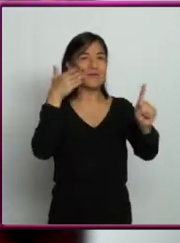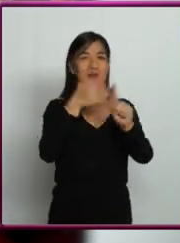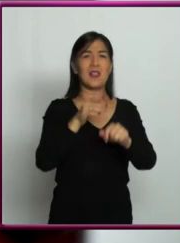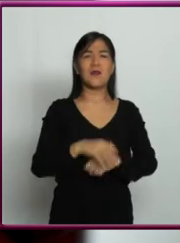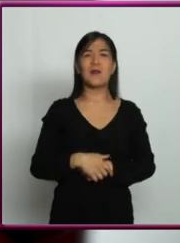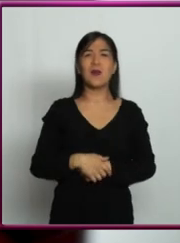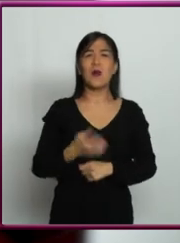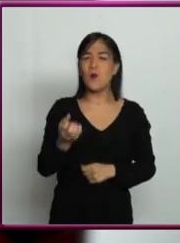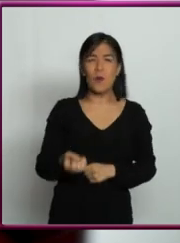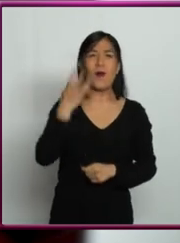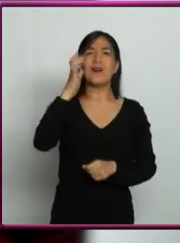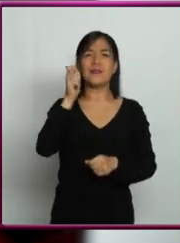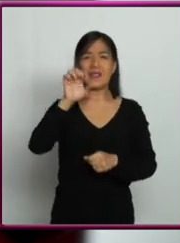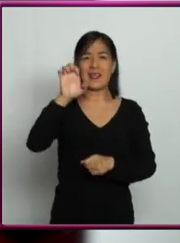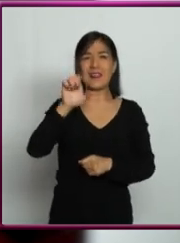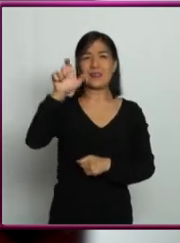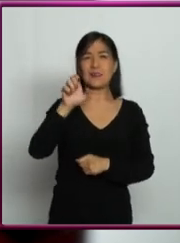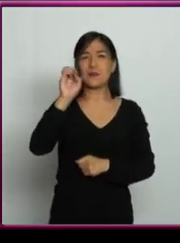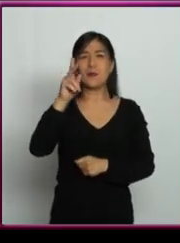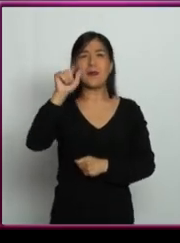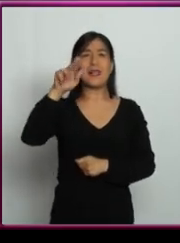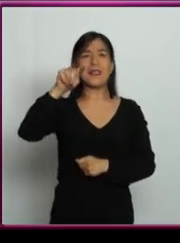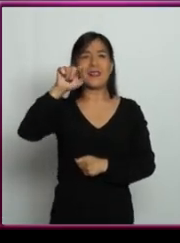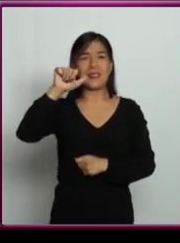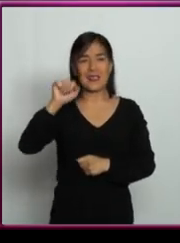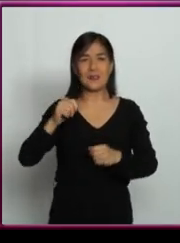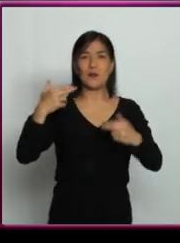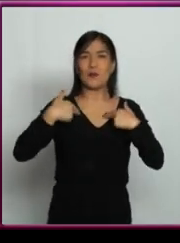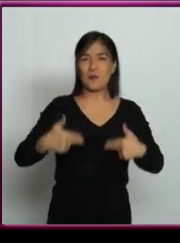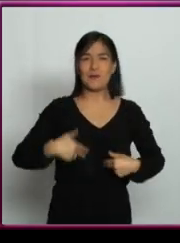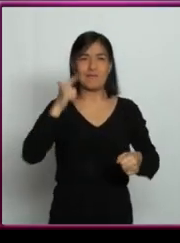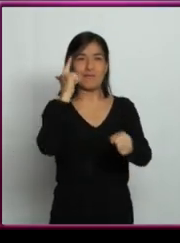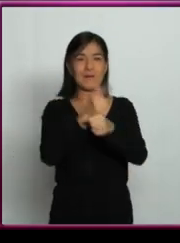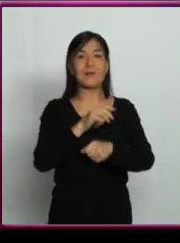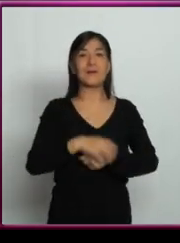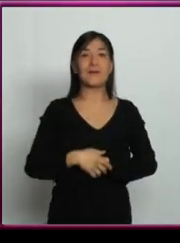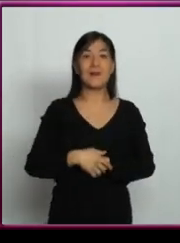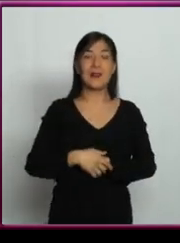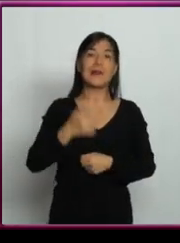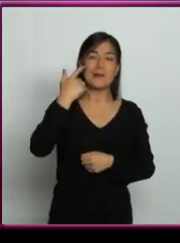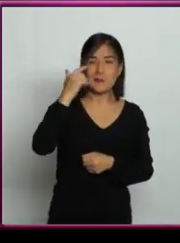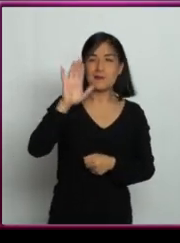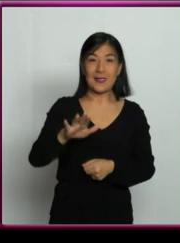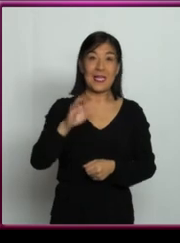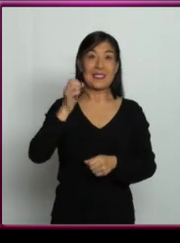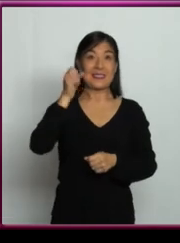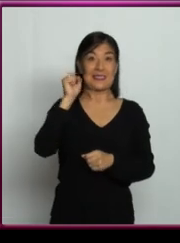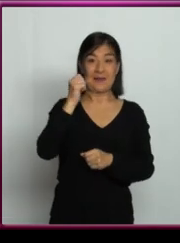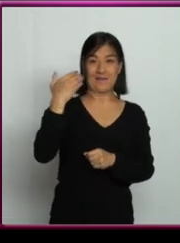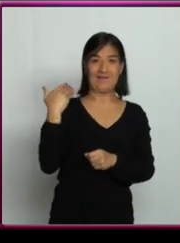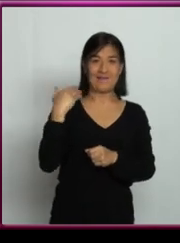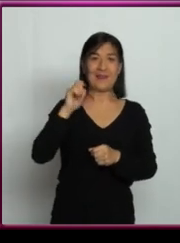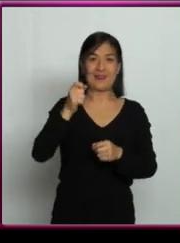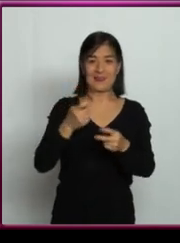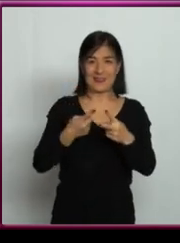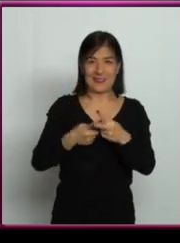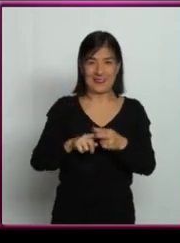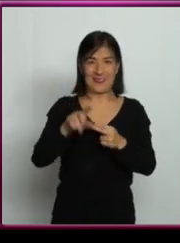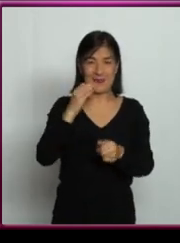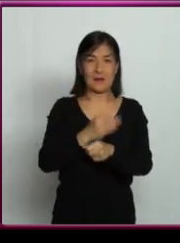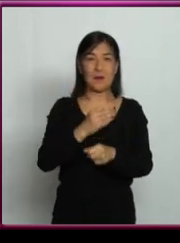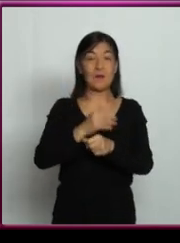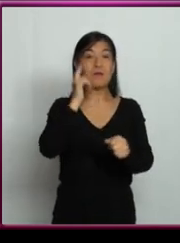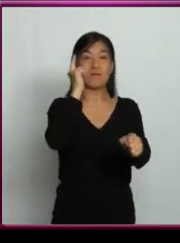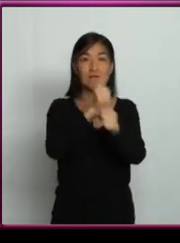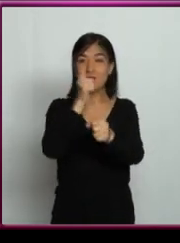¿Cuántos exoplanetas ha descubierto el ser humano? Pues mira, a septiembre, a principios de septiembre de este año se han descubierto ya